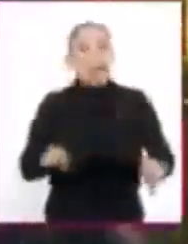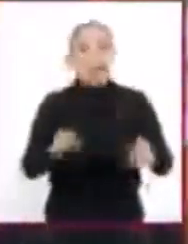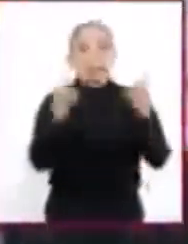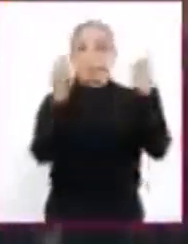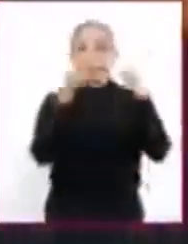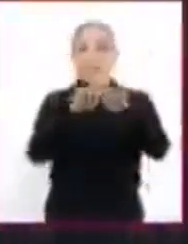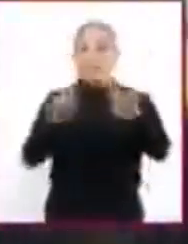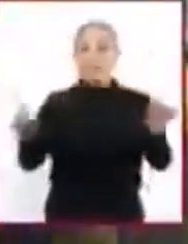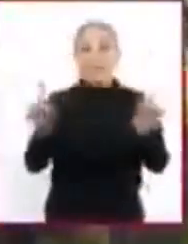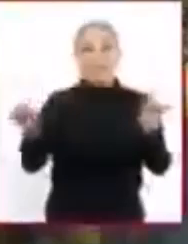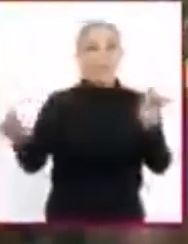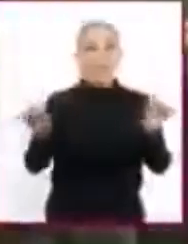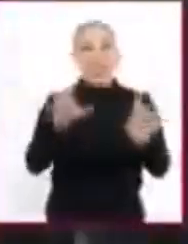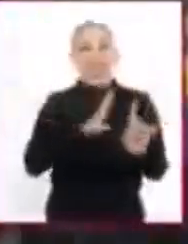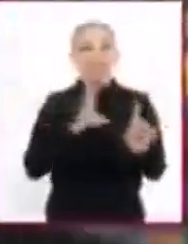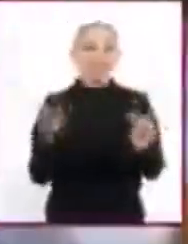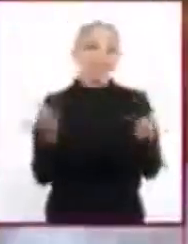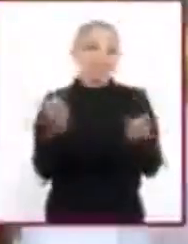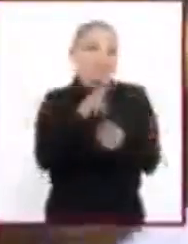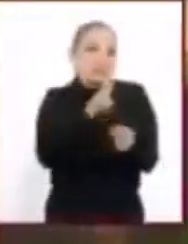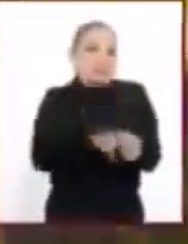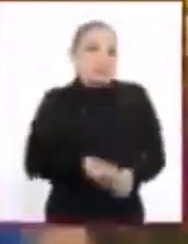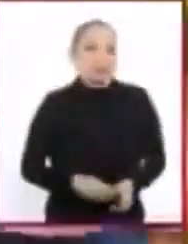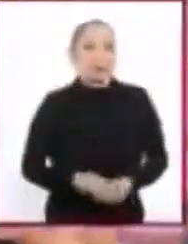divergencias que surgen en la convivencia.